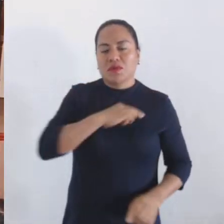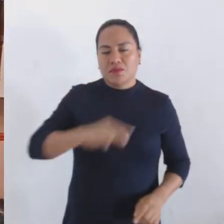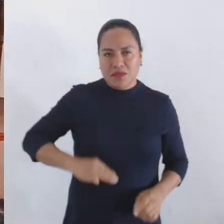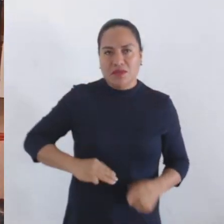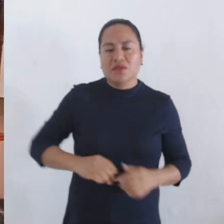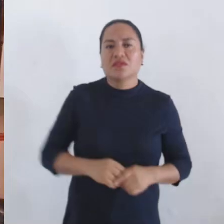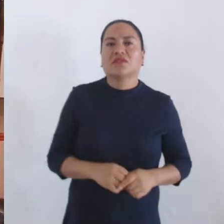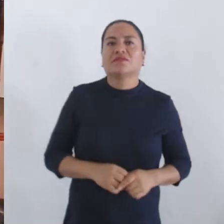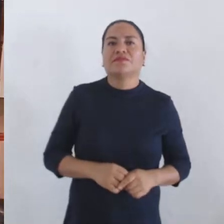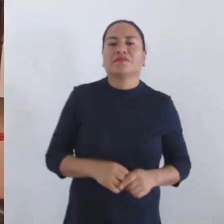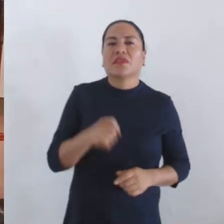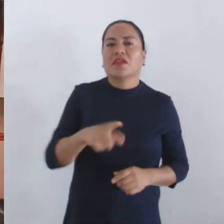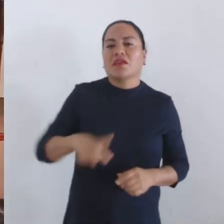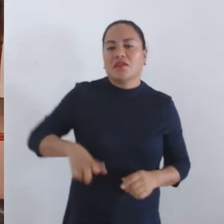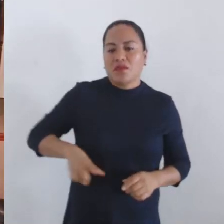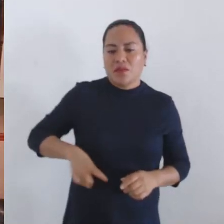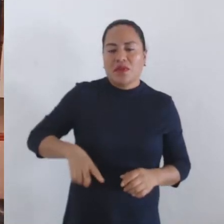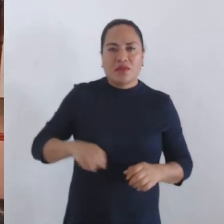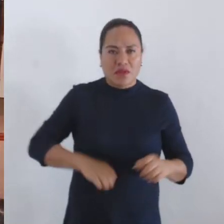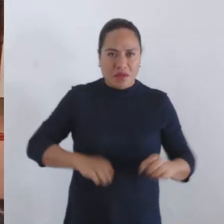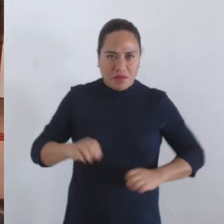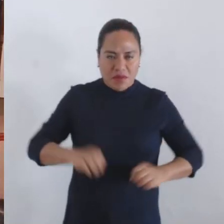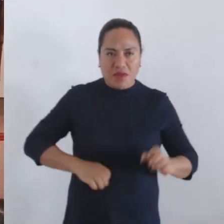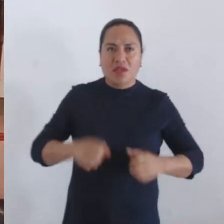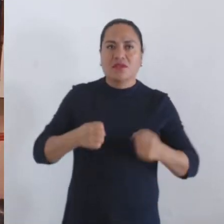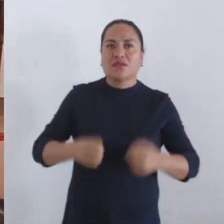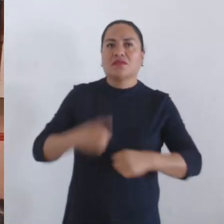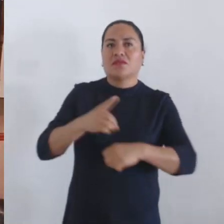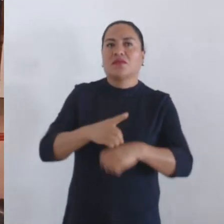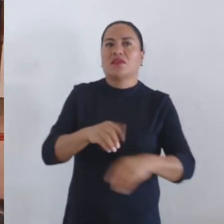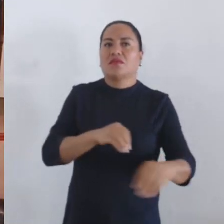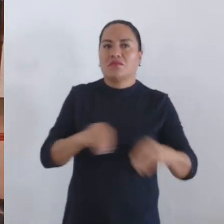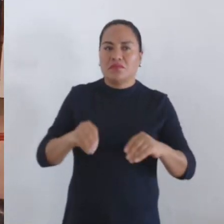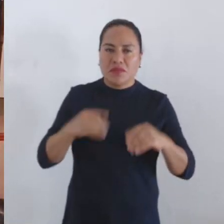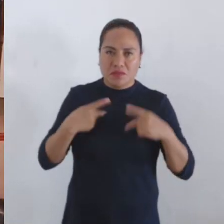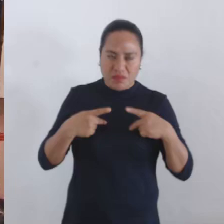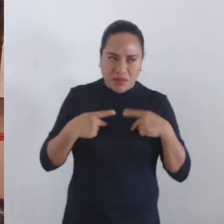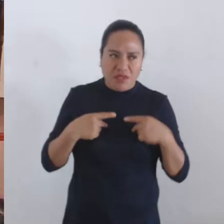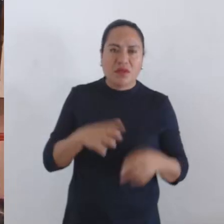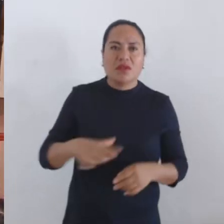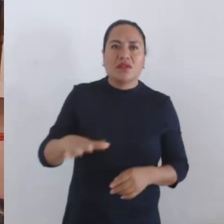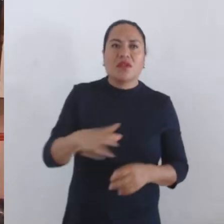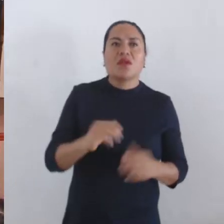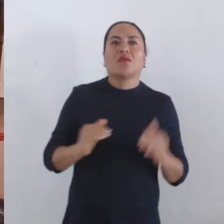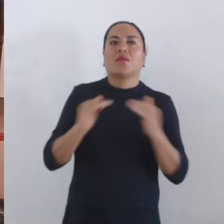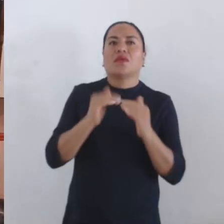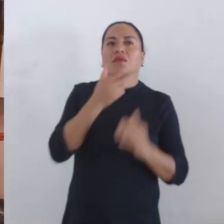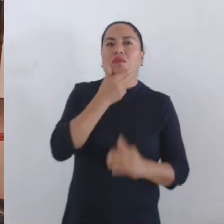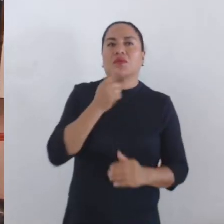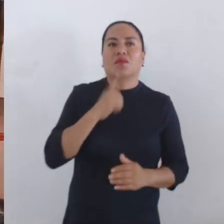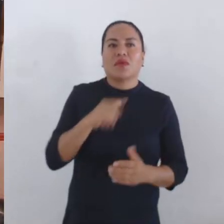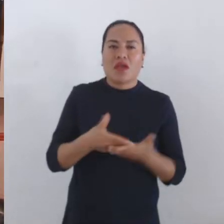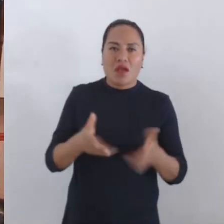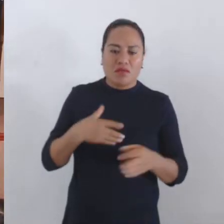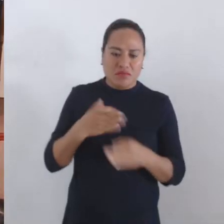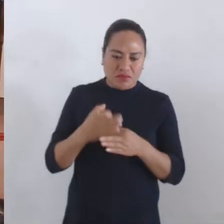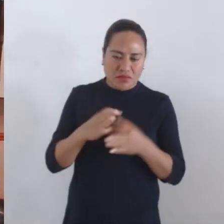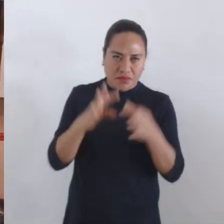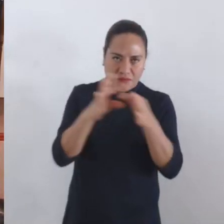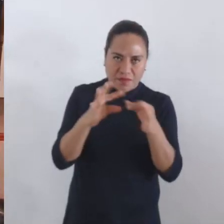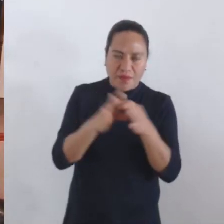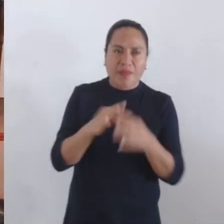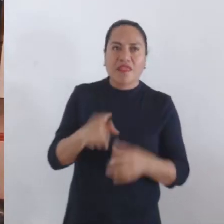Municipal de Gobierno y Espectáculos de Seguridad Ciudadana y Movilidad y de Igualdad de Género, con el que se acaba de dar cuenta.